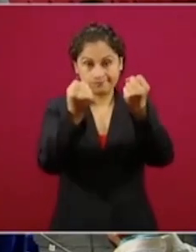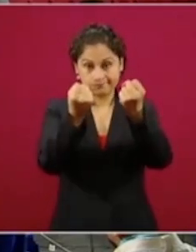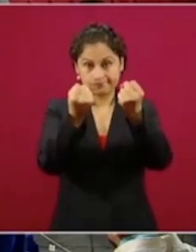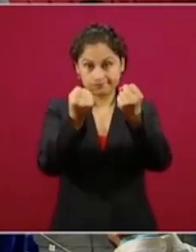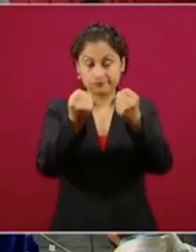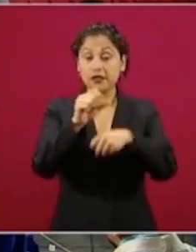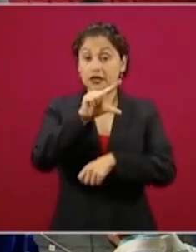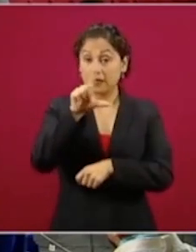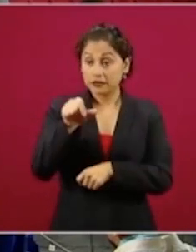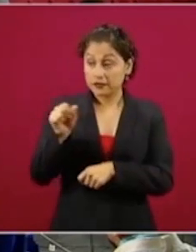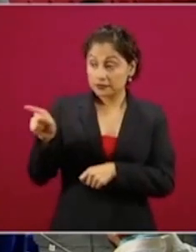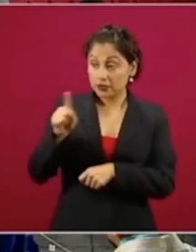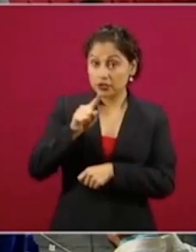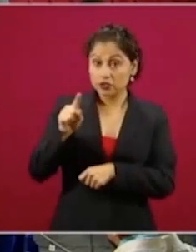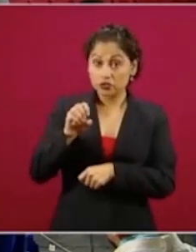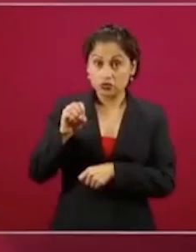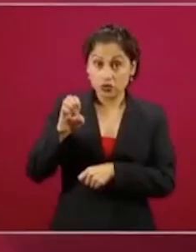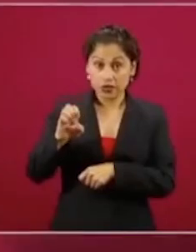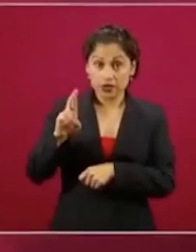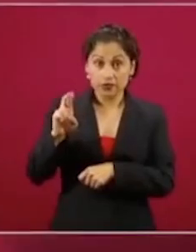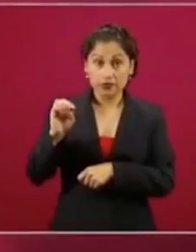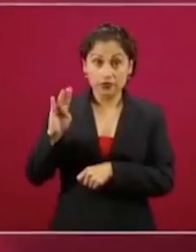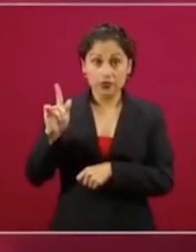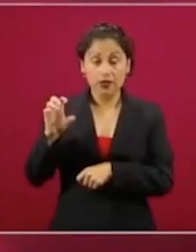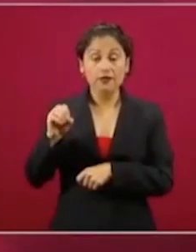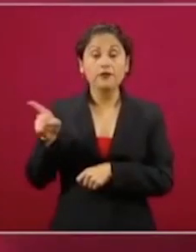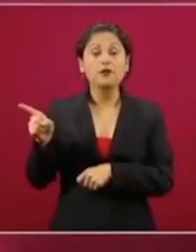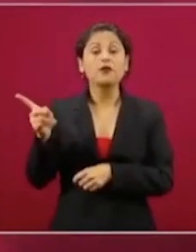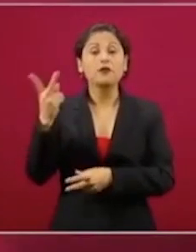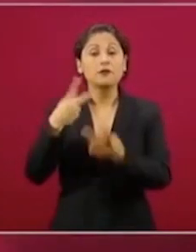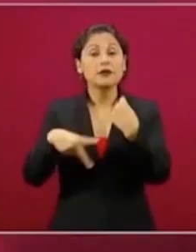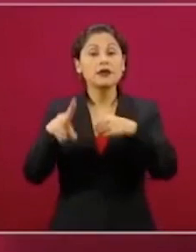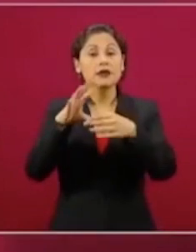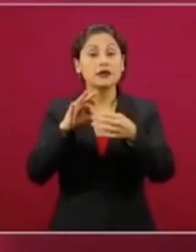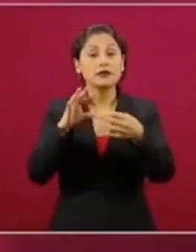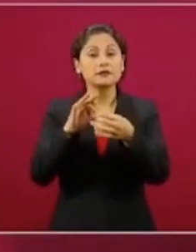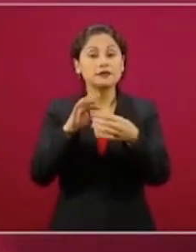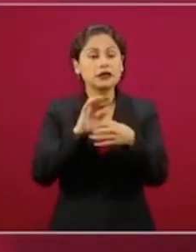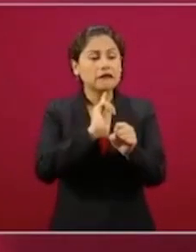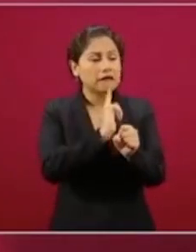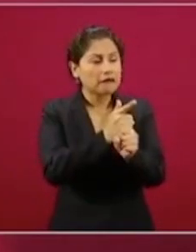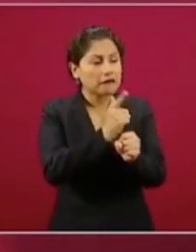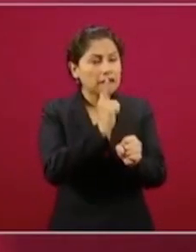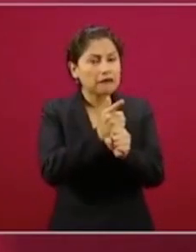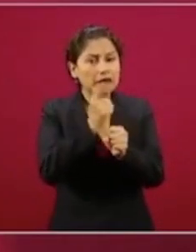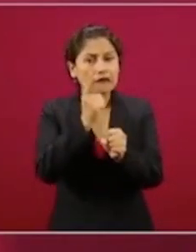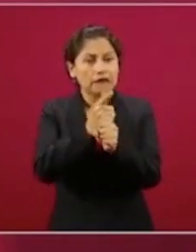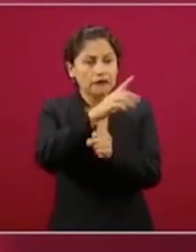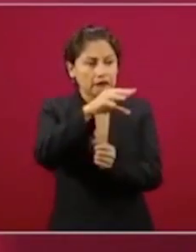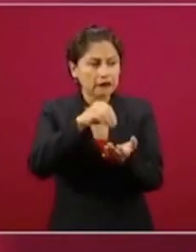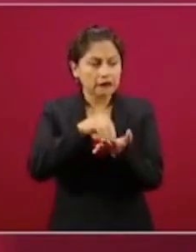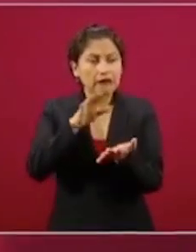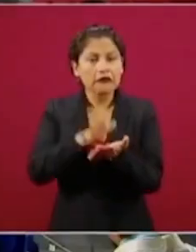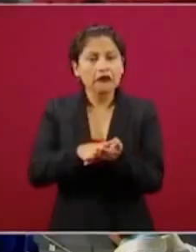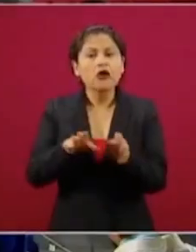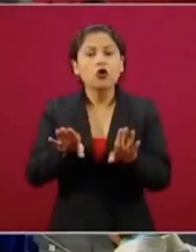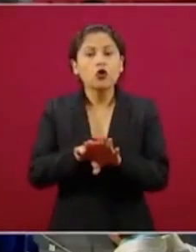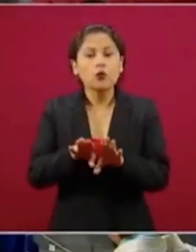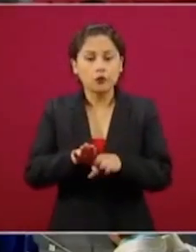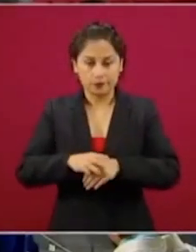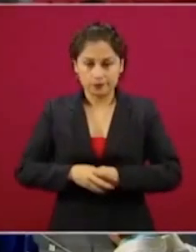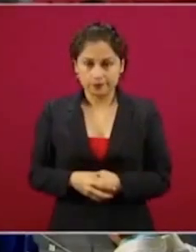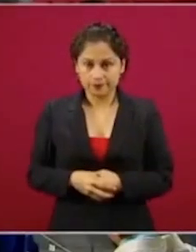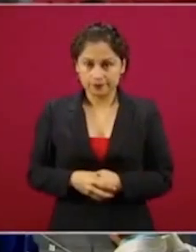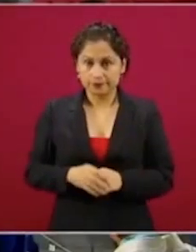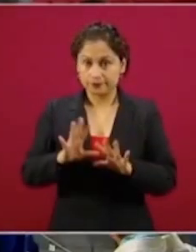Robledo cómo identificamos a esos empresarios que estaban protegiendo el empleo. Pues nosotros, a partir